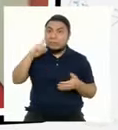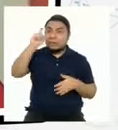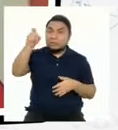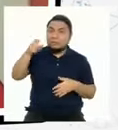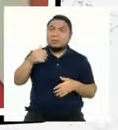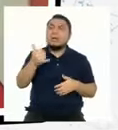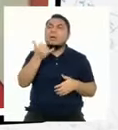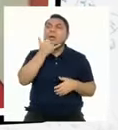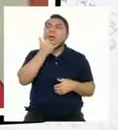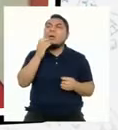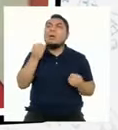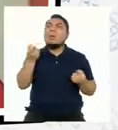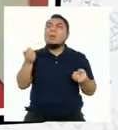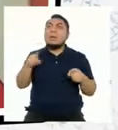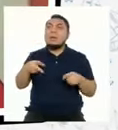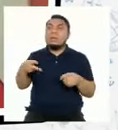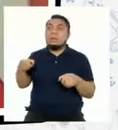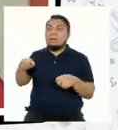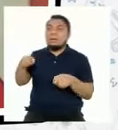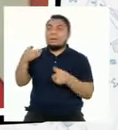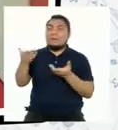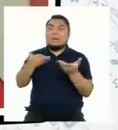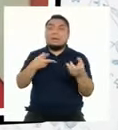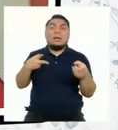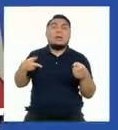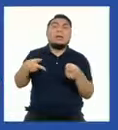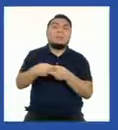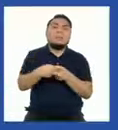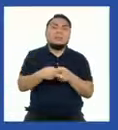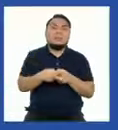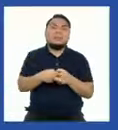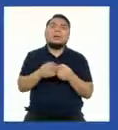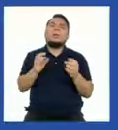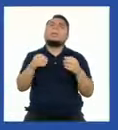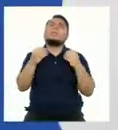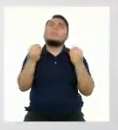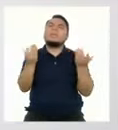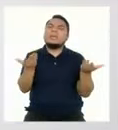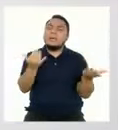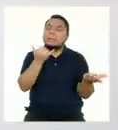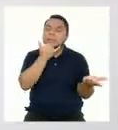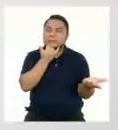tendría que pasar para que ocurra un corte del servicio?